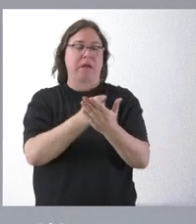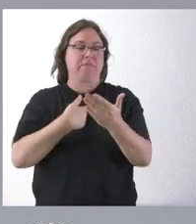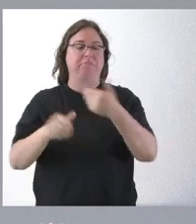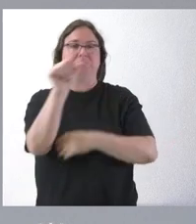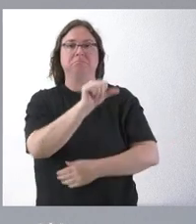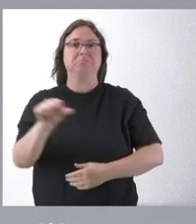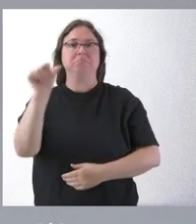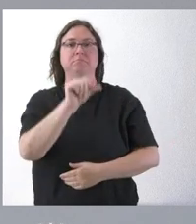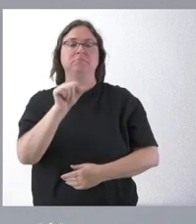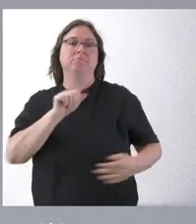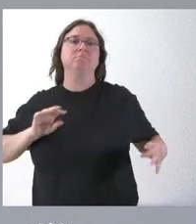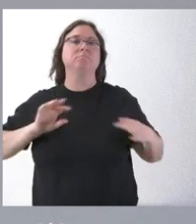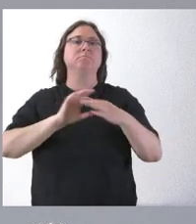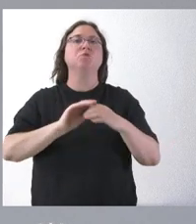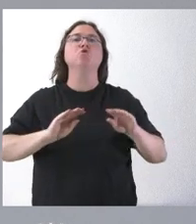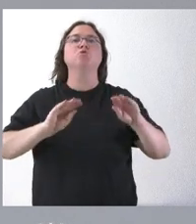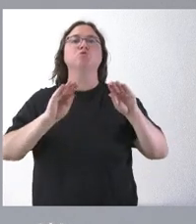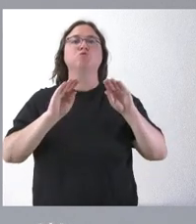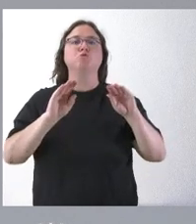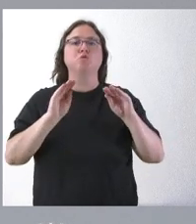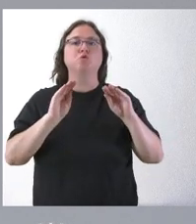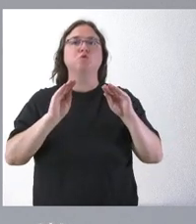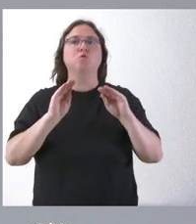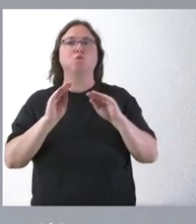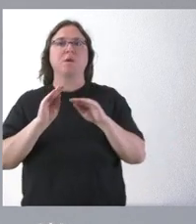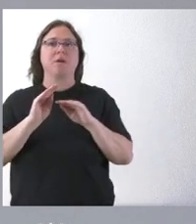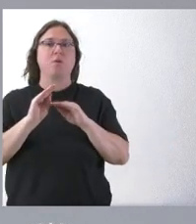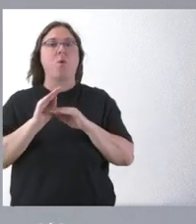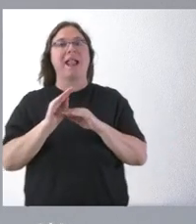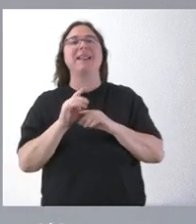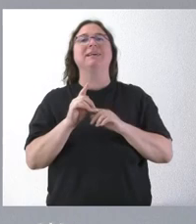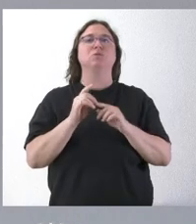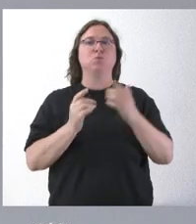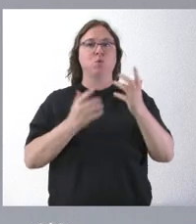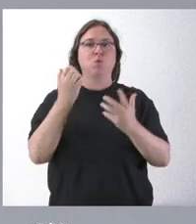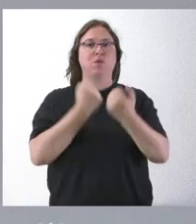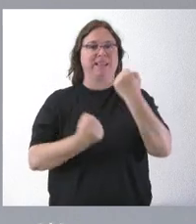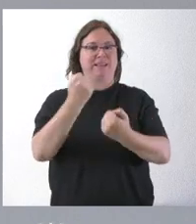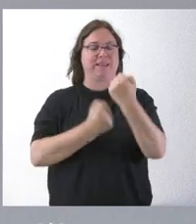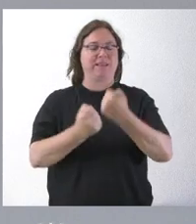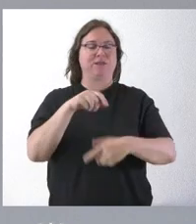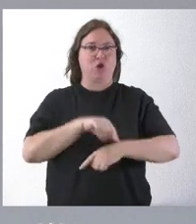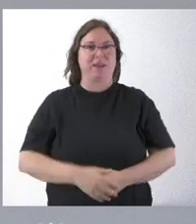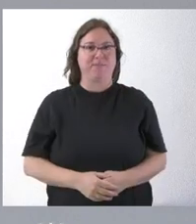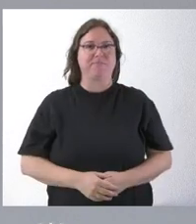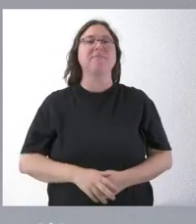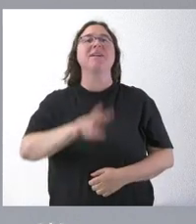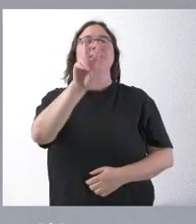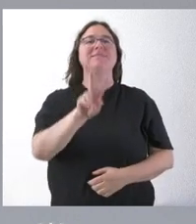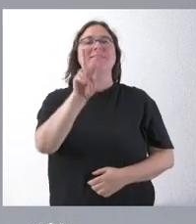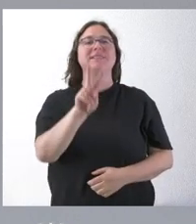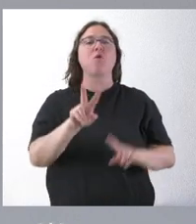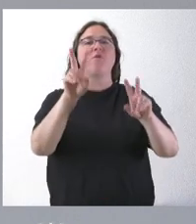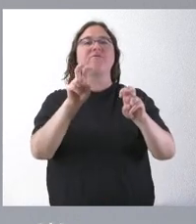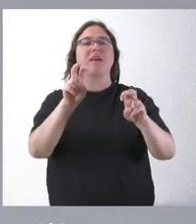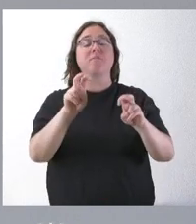las correspondientes tesorerías de esos municipios. En segundo lugar, respecto al tramo municipal de